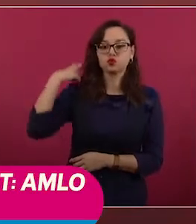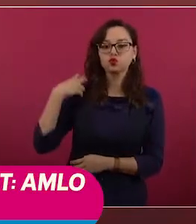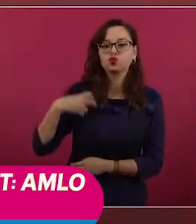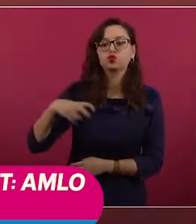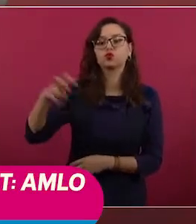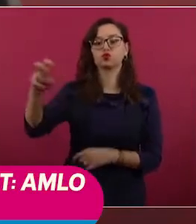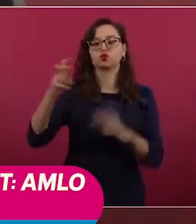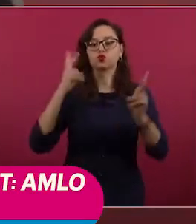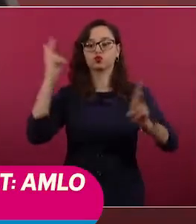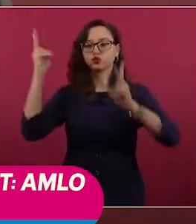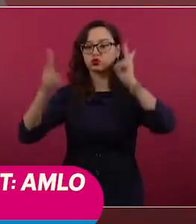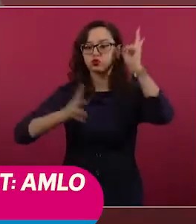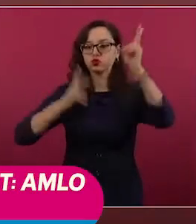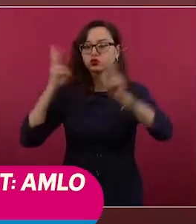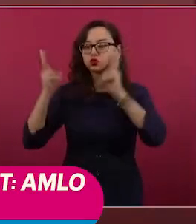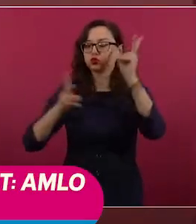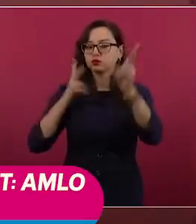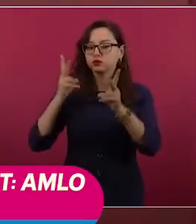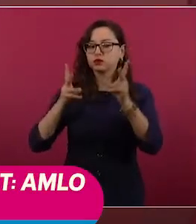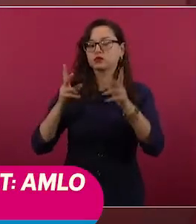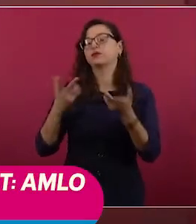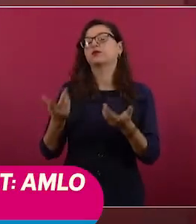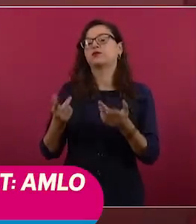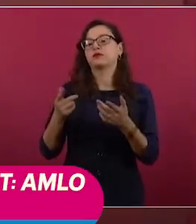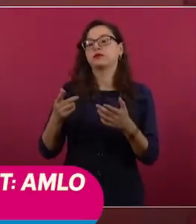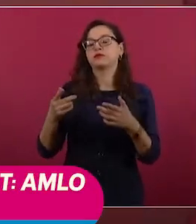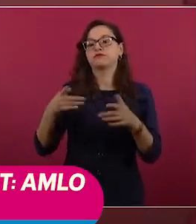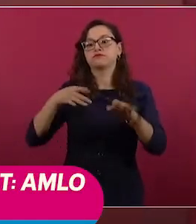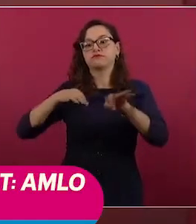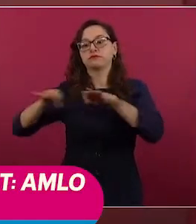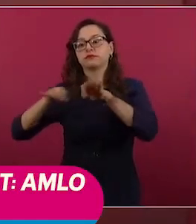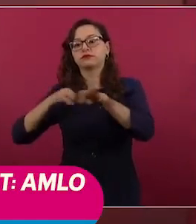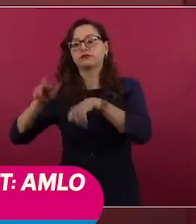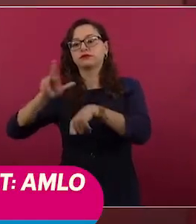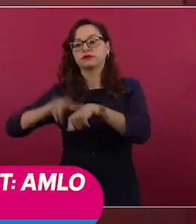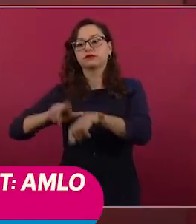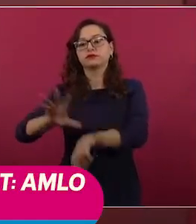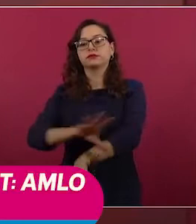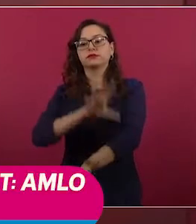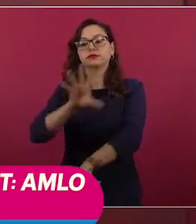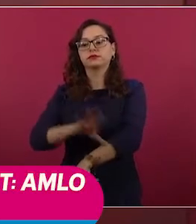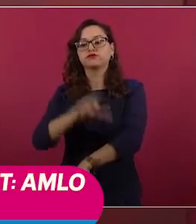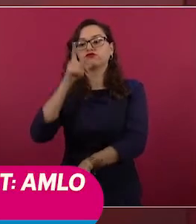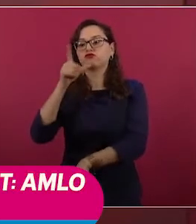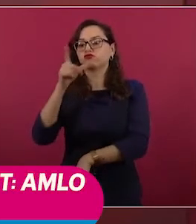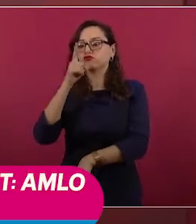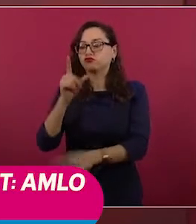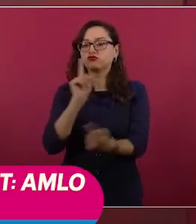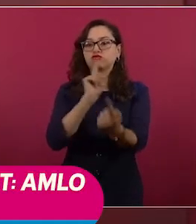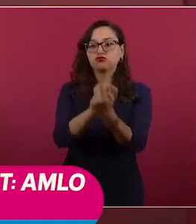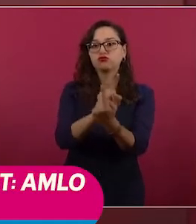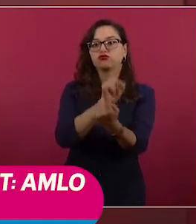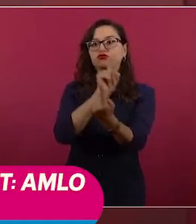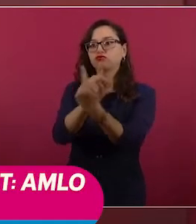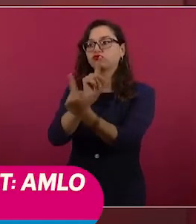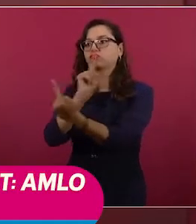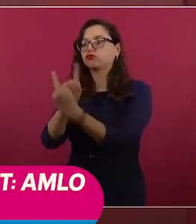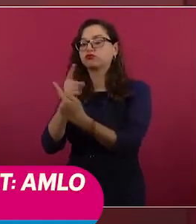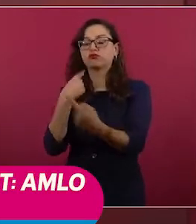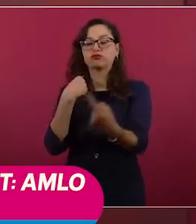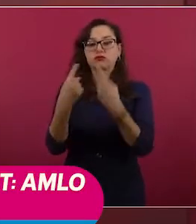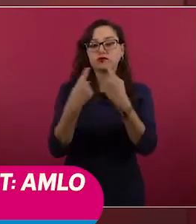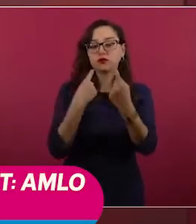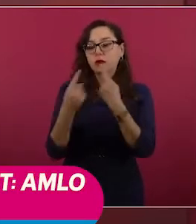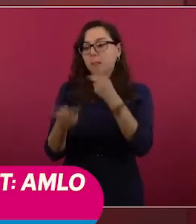trabajadores electricistas, porque vamos a iniciar este plan, nos